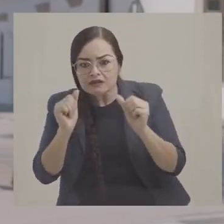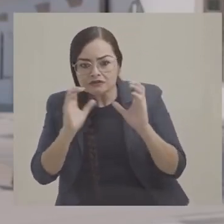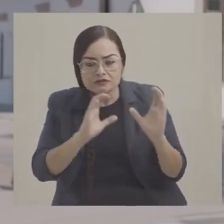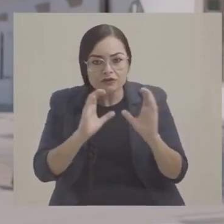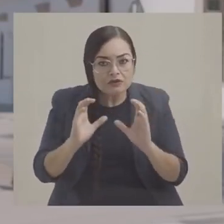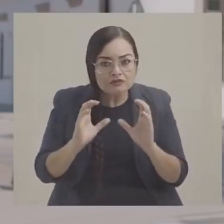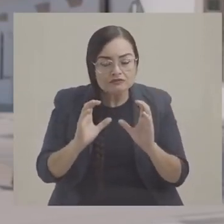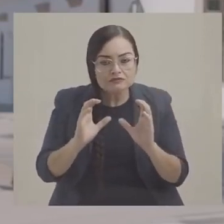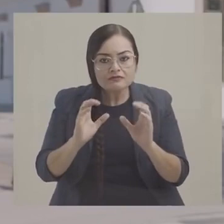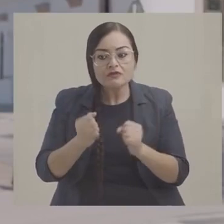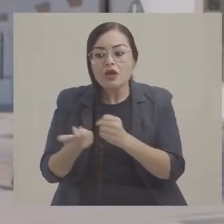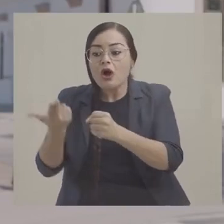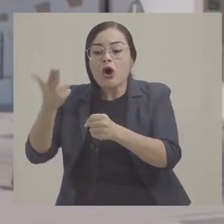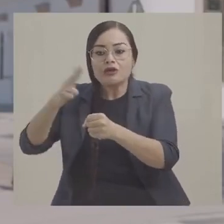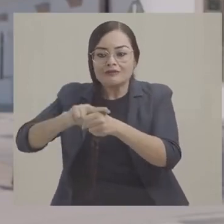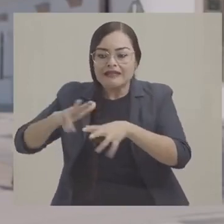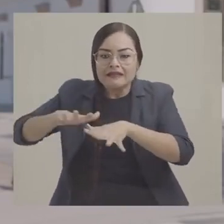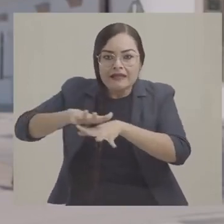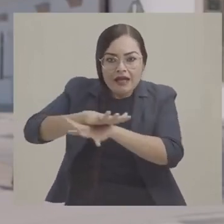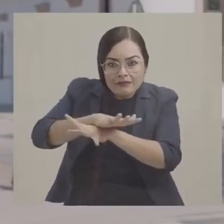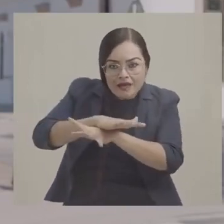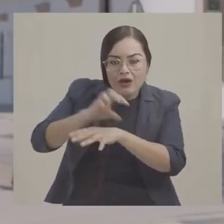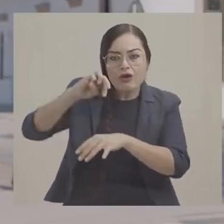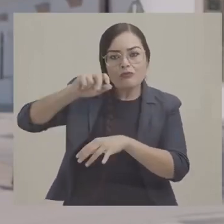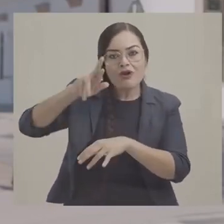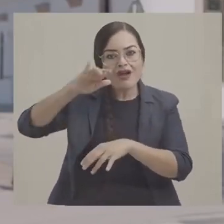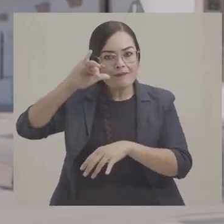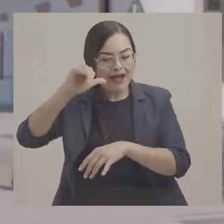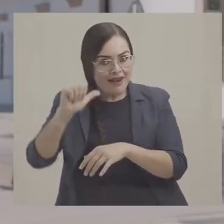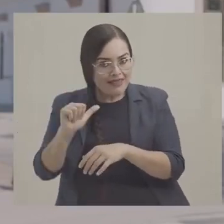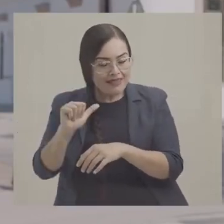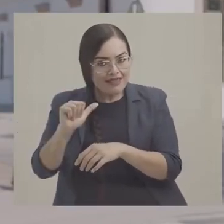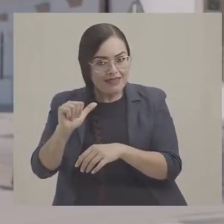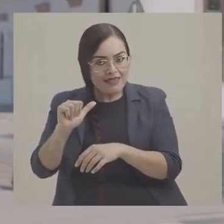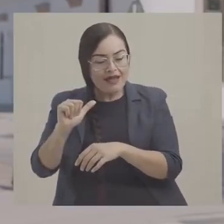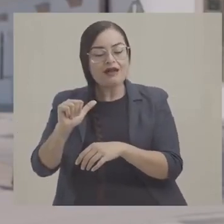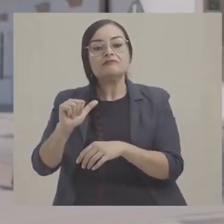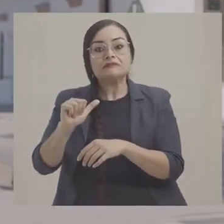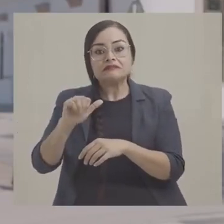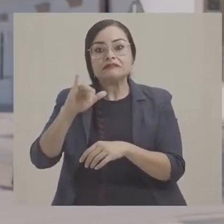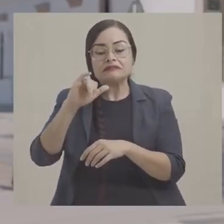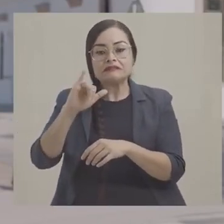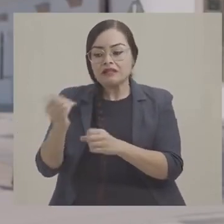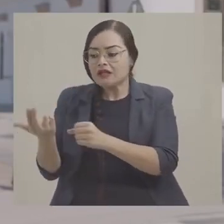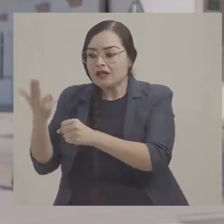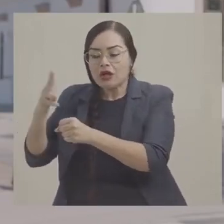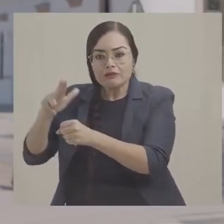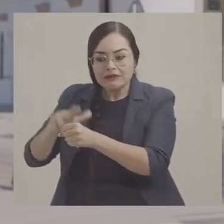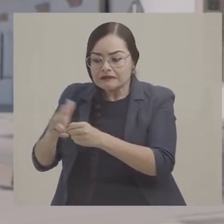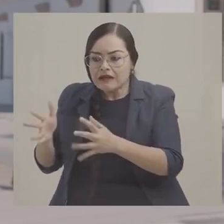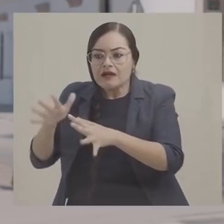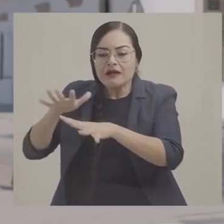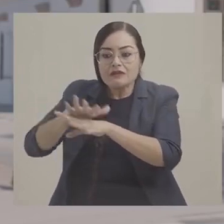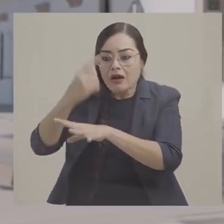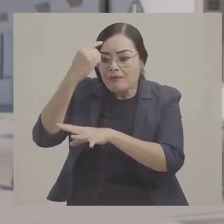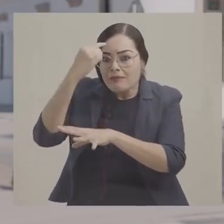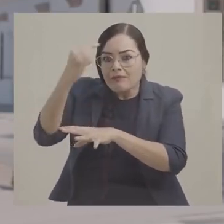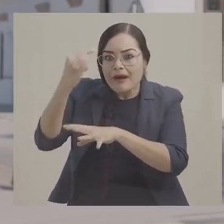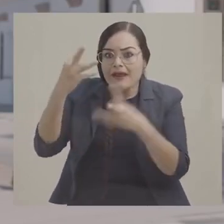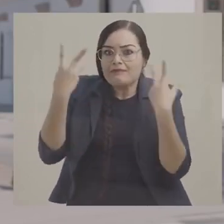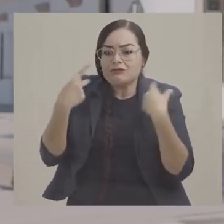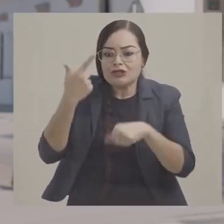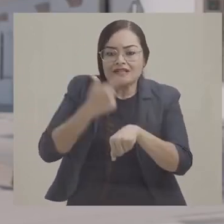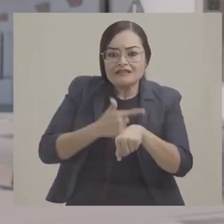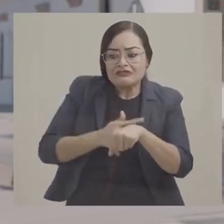hospitalaria. Reconvertimos hospitales privados como el María Luisa de la Peña y públicos como el área de psiquiatría del Hospital Salvatierra